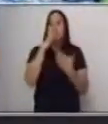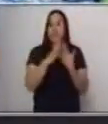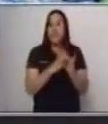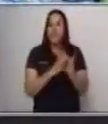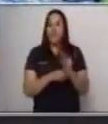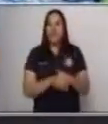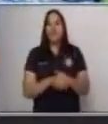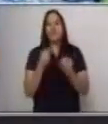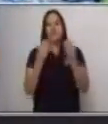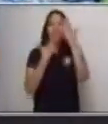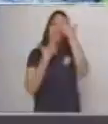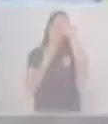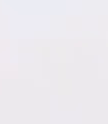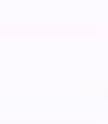Muchas gracias.